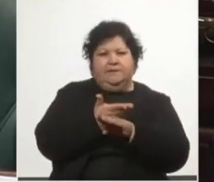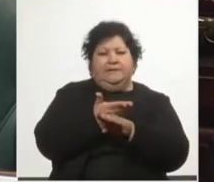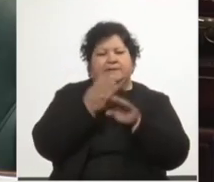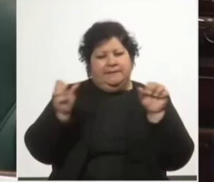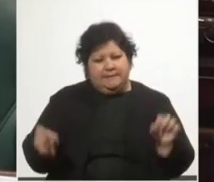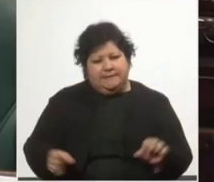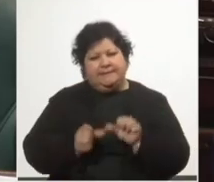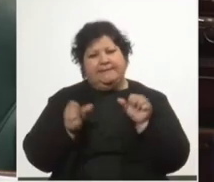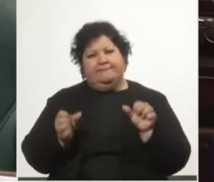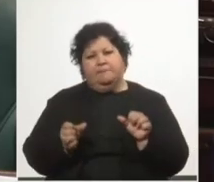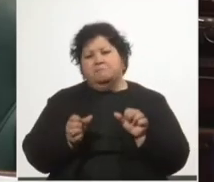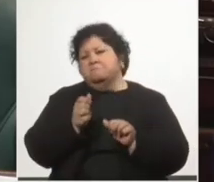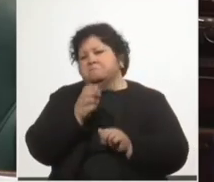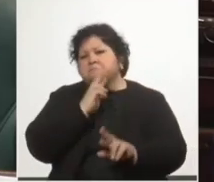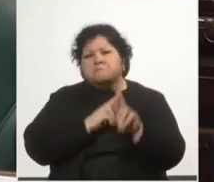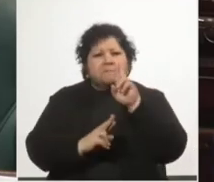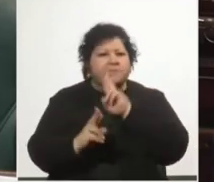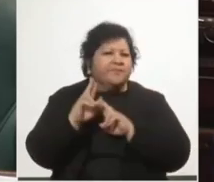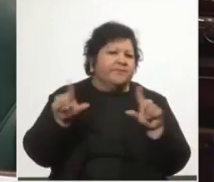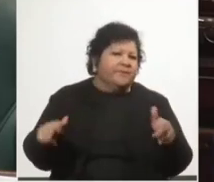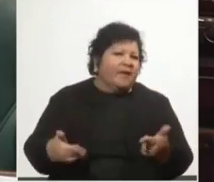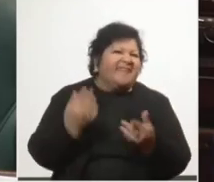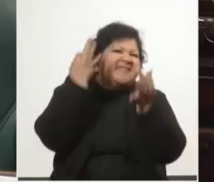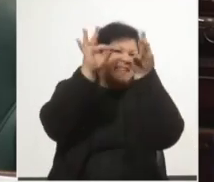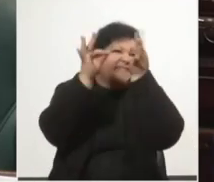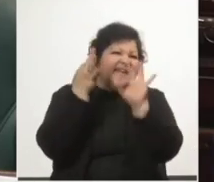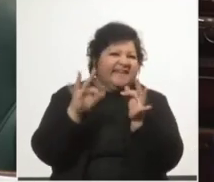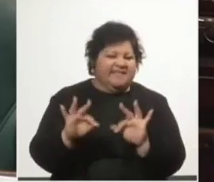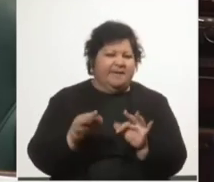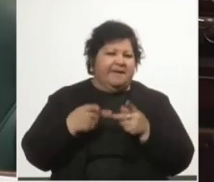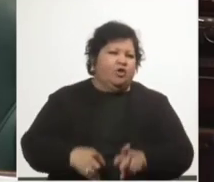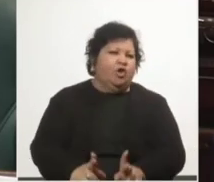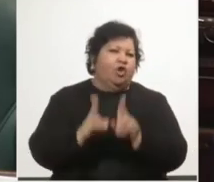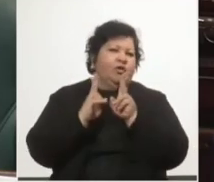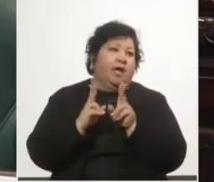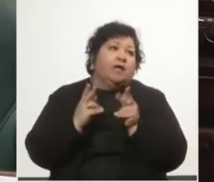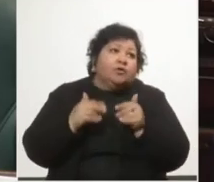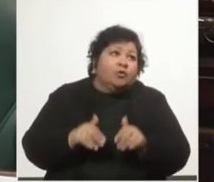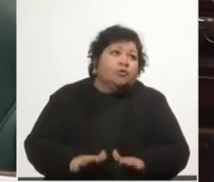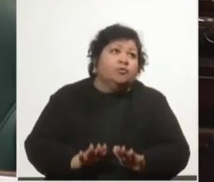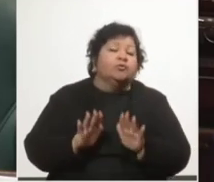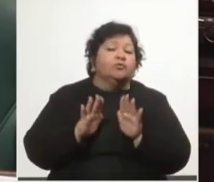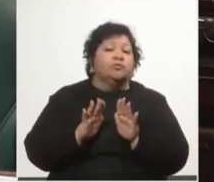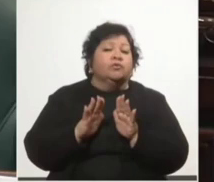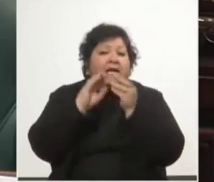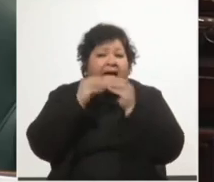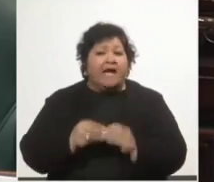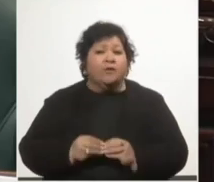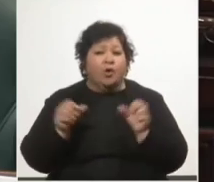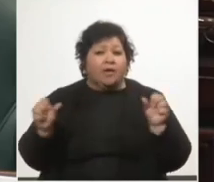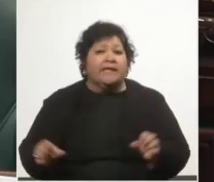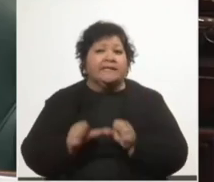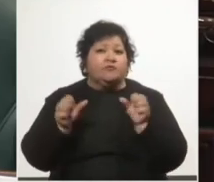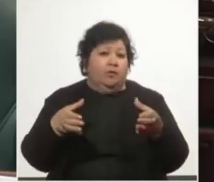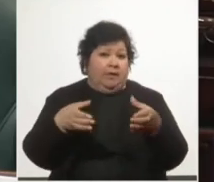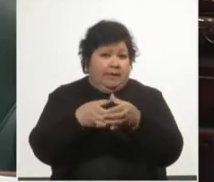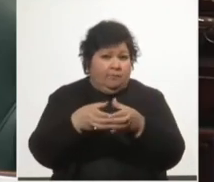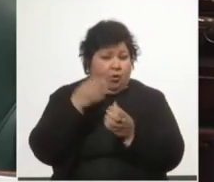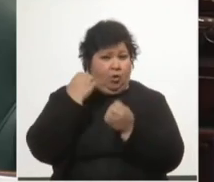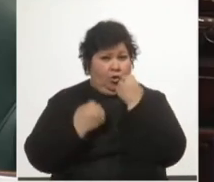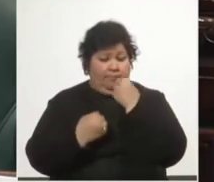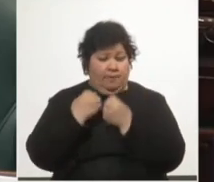seguimos sin contar con el detalle de la metodología, ni los supuestos, ni los cálculos realizados que